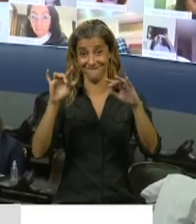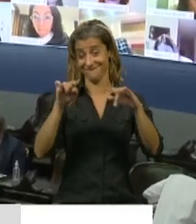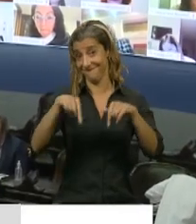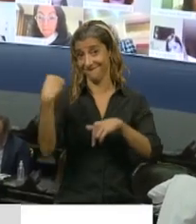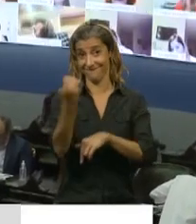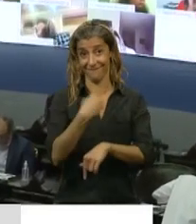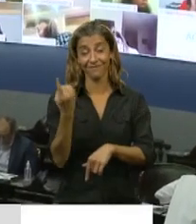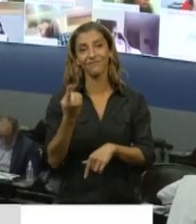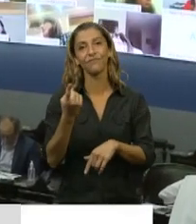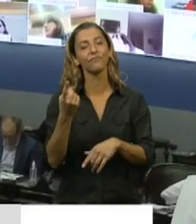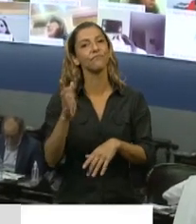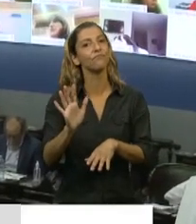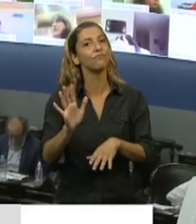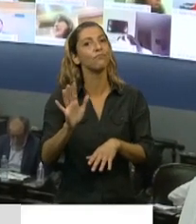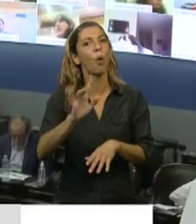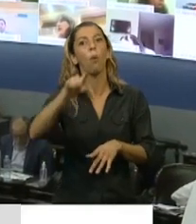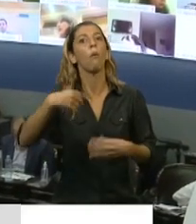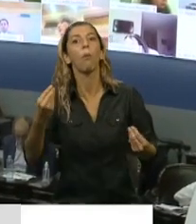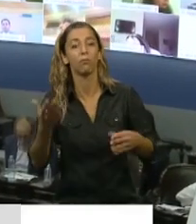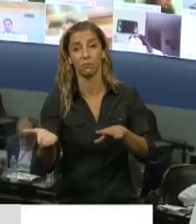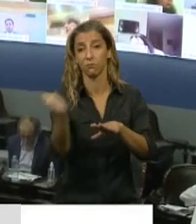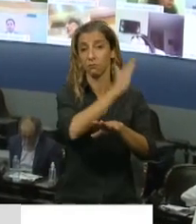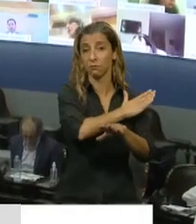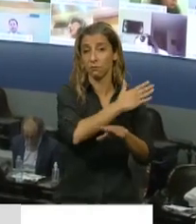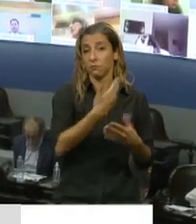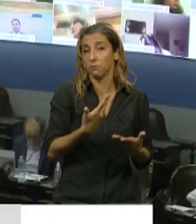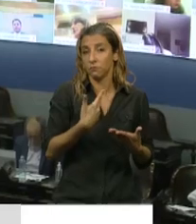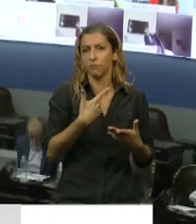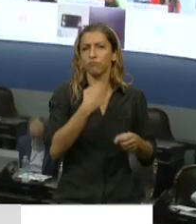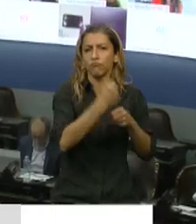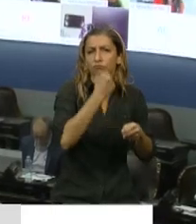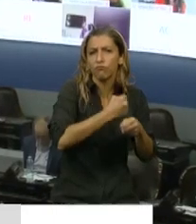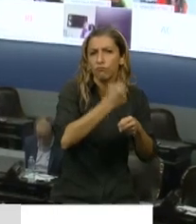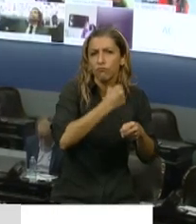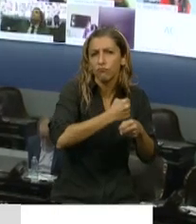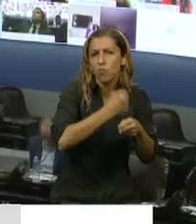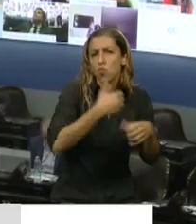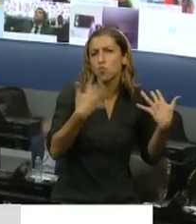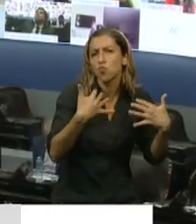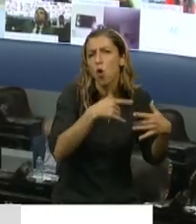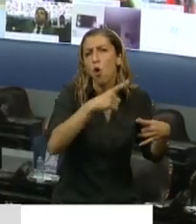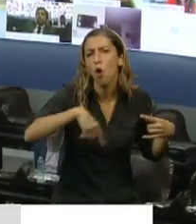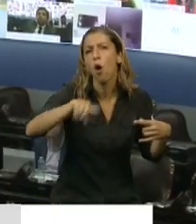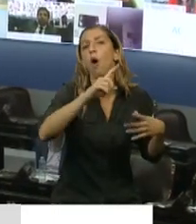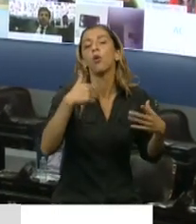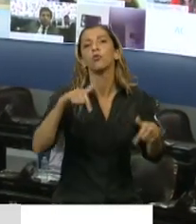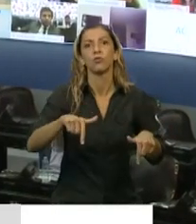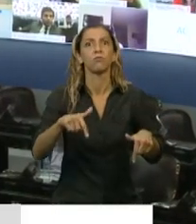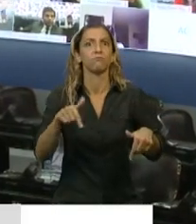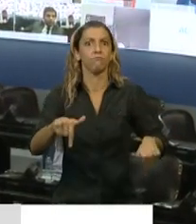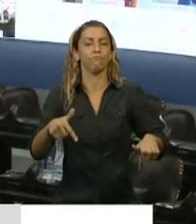de un entrenamiento que hemos hecho todos estos días para posibilitar, como varios de mis colegas han dicho